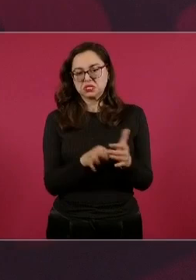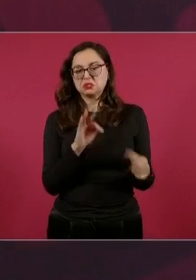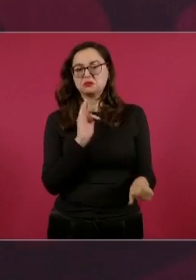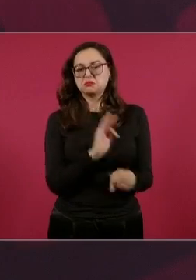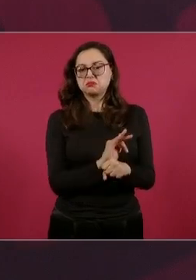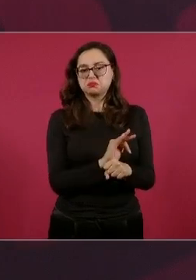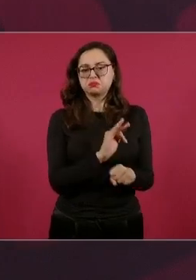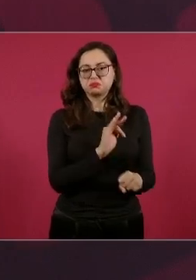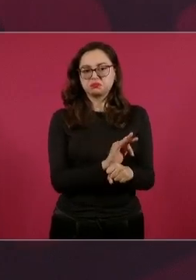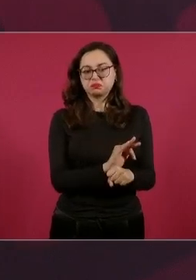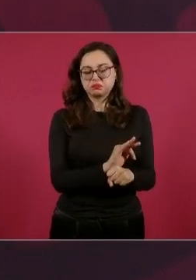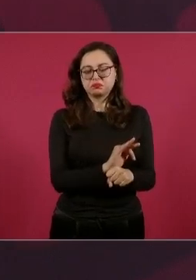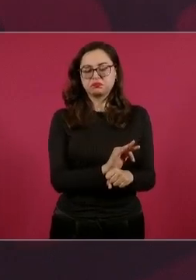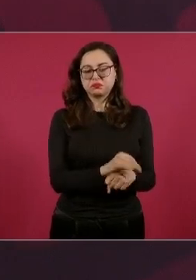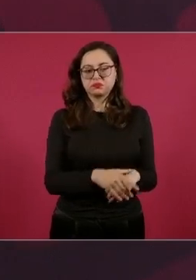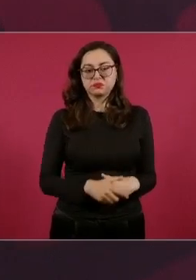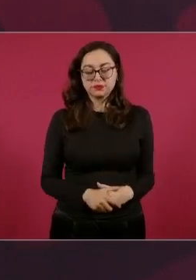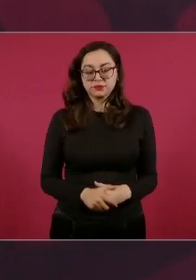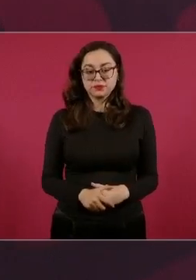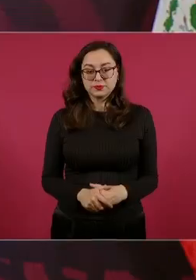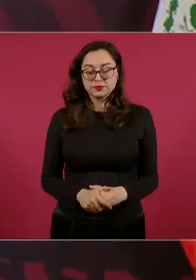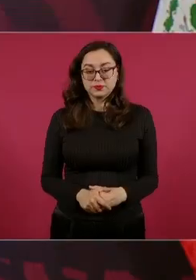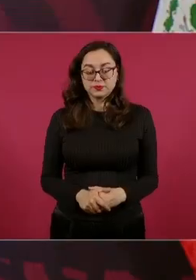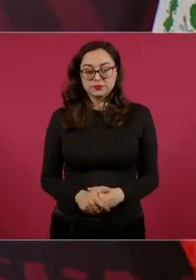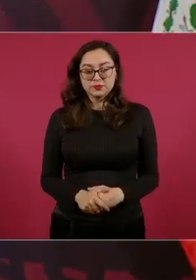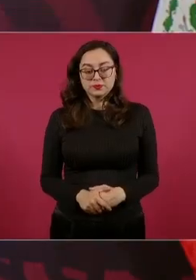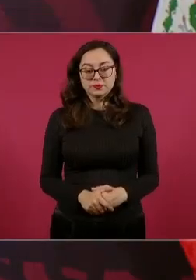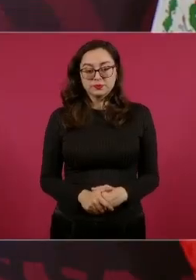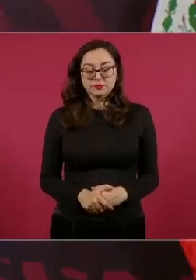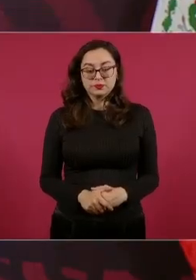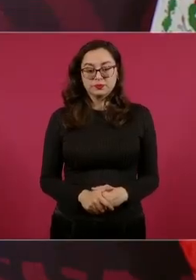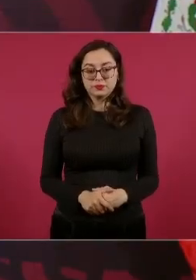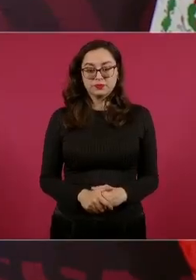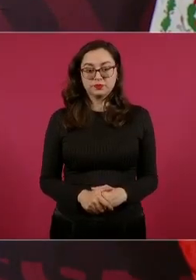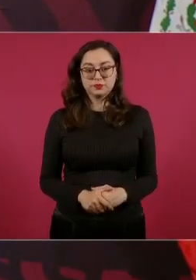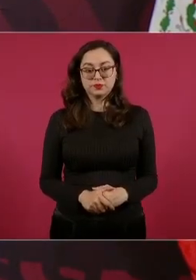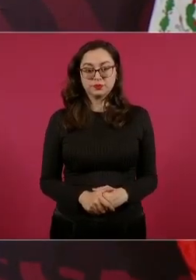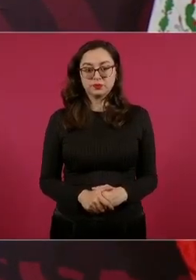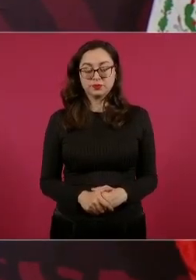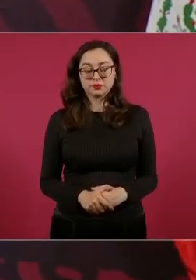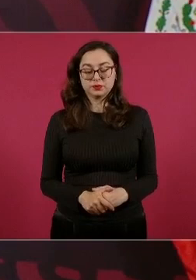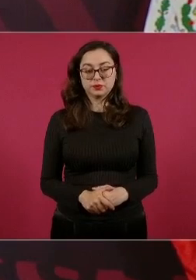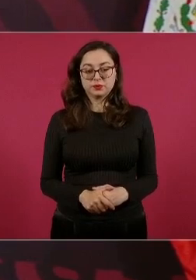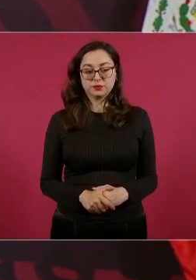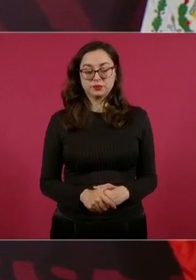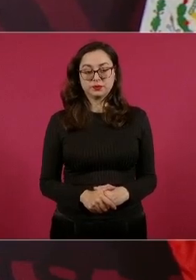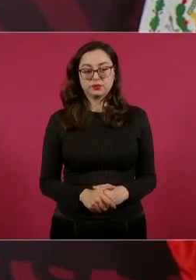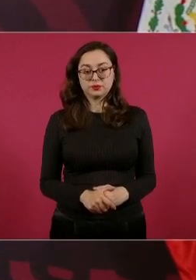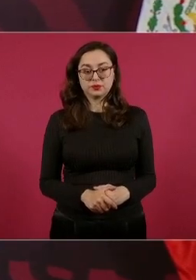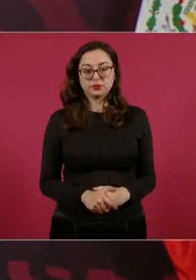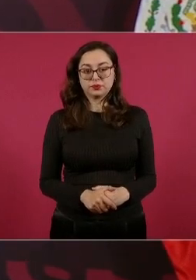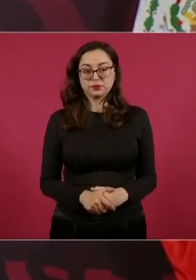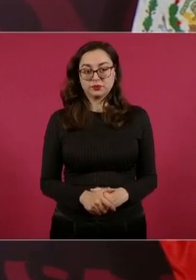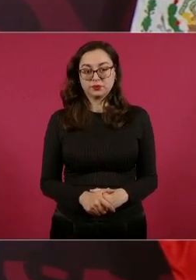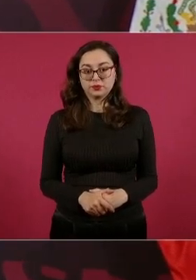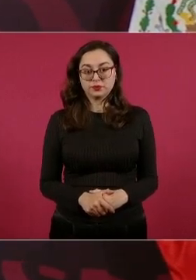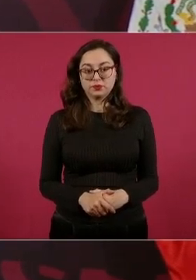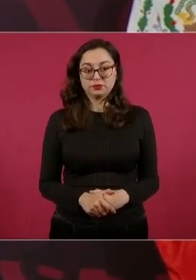Y aquí estamos hablando y la verdad no estamos siendo